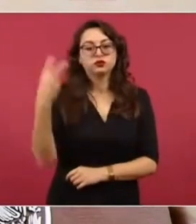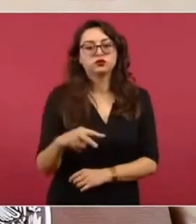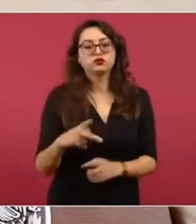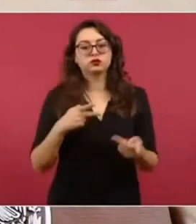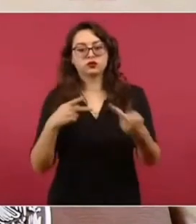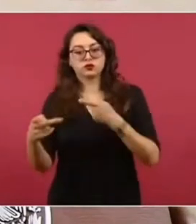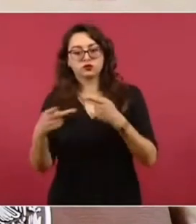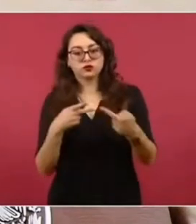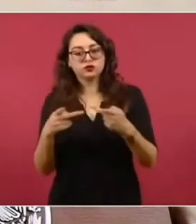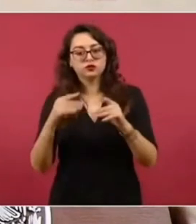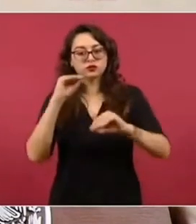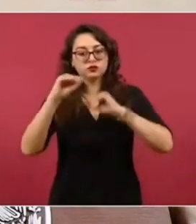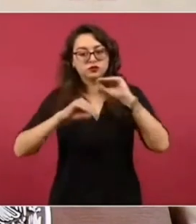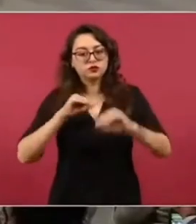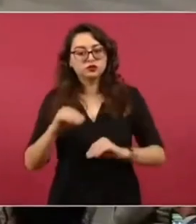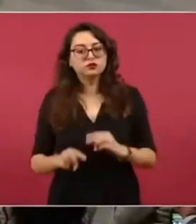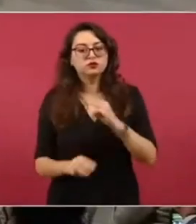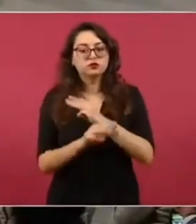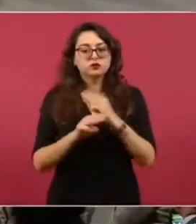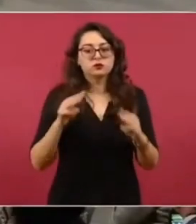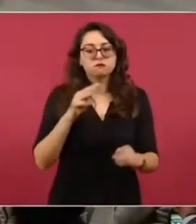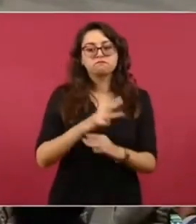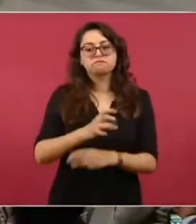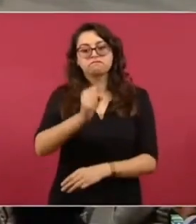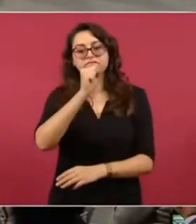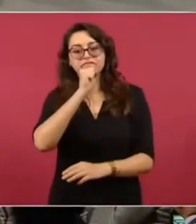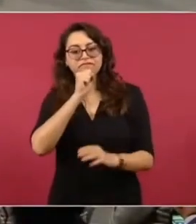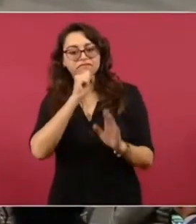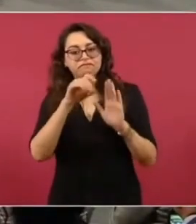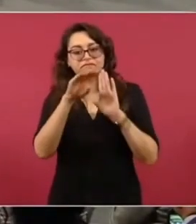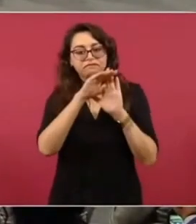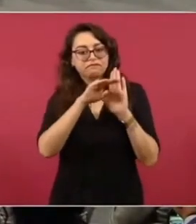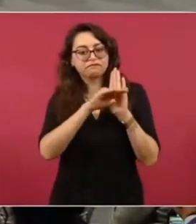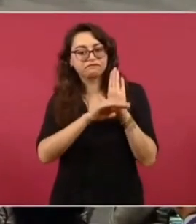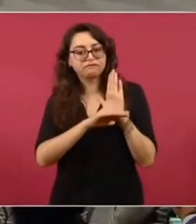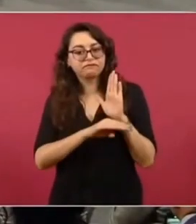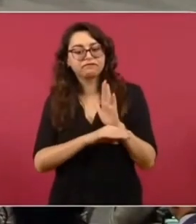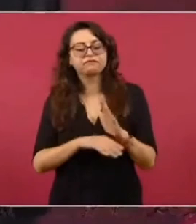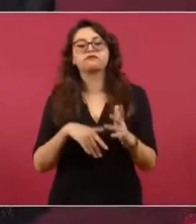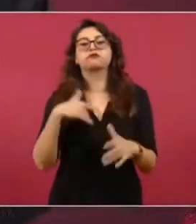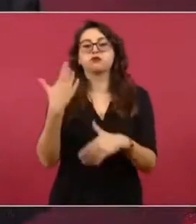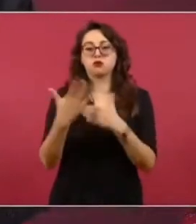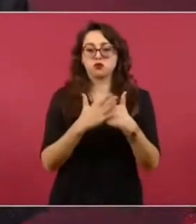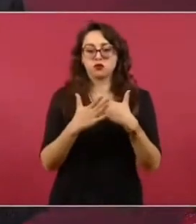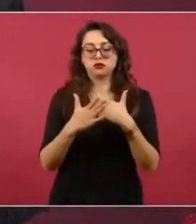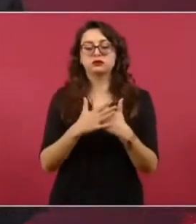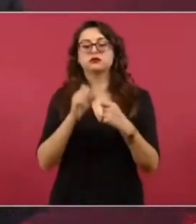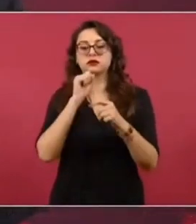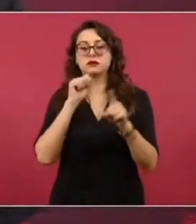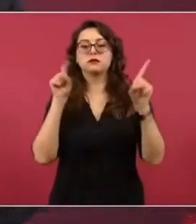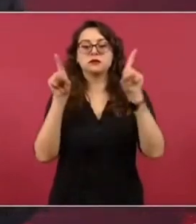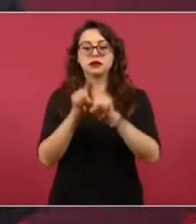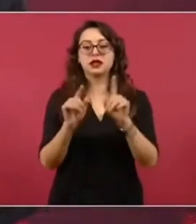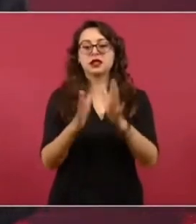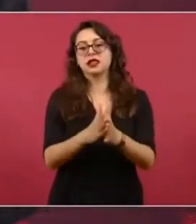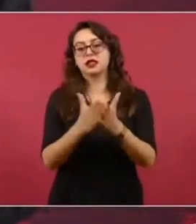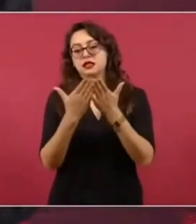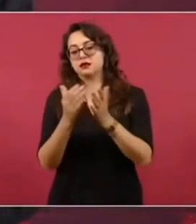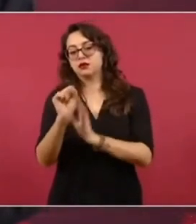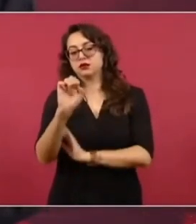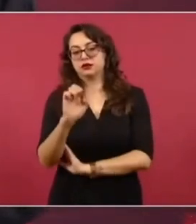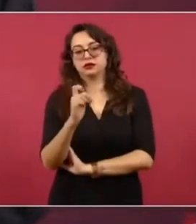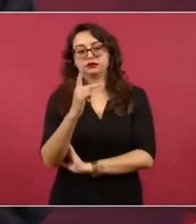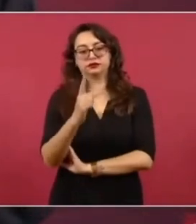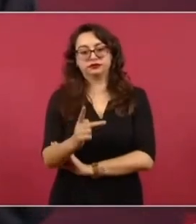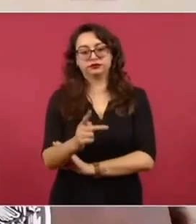estudio, programas, contenidos curriculares y en su momento los libros de texto. Señor presidente,